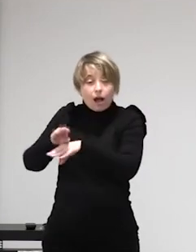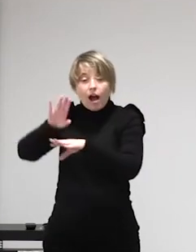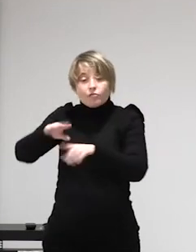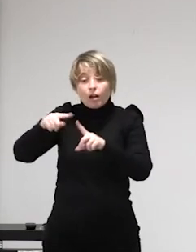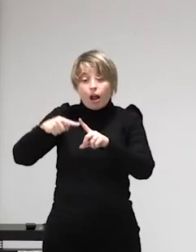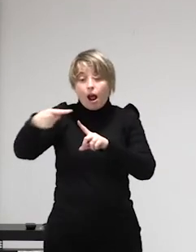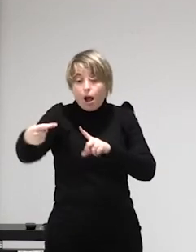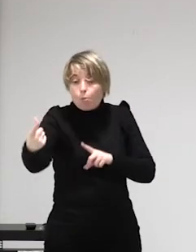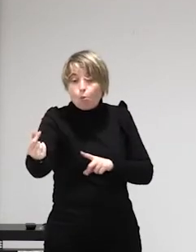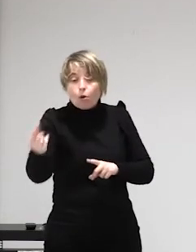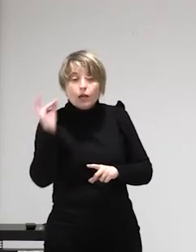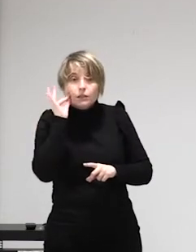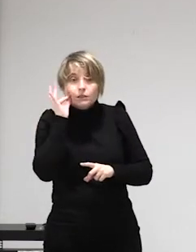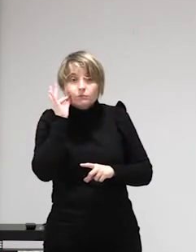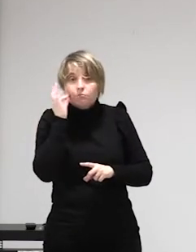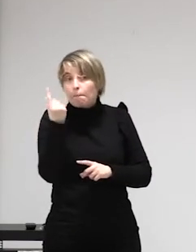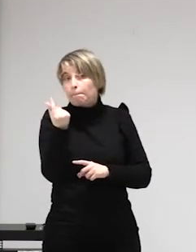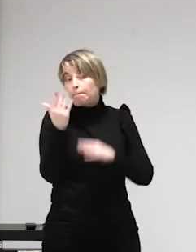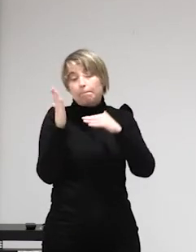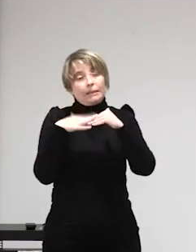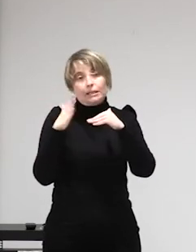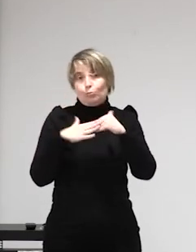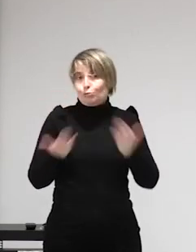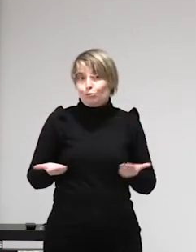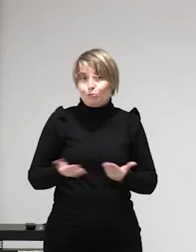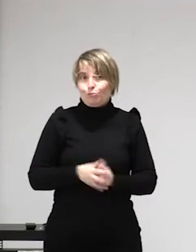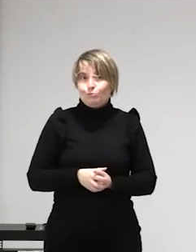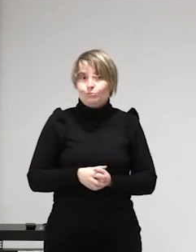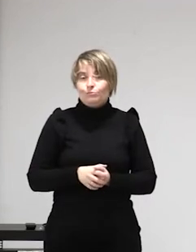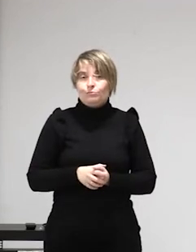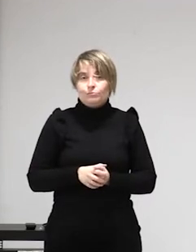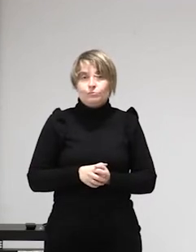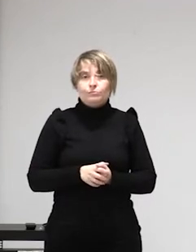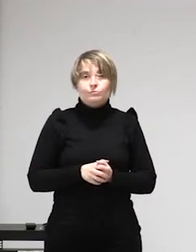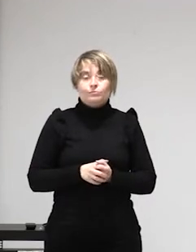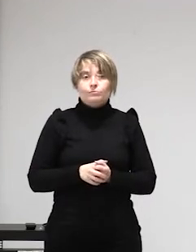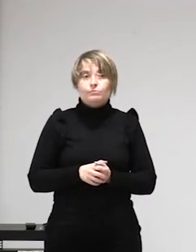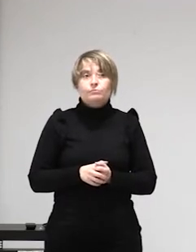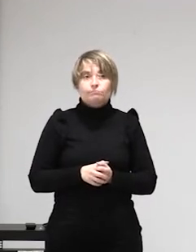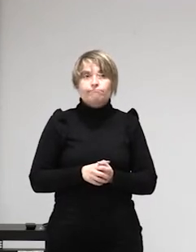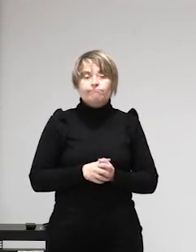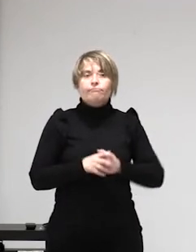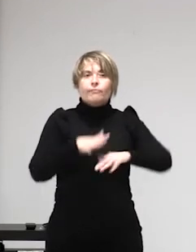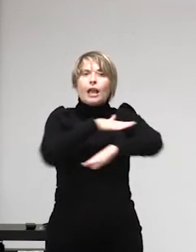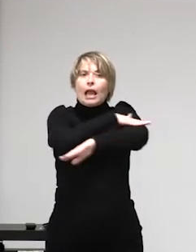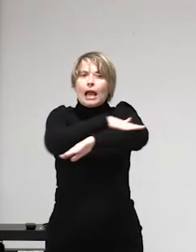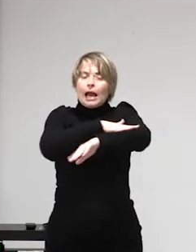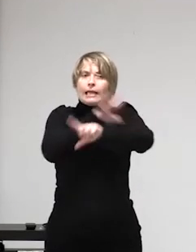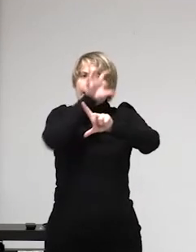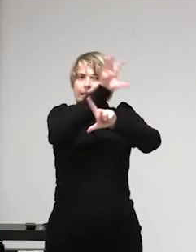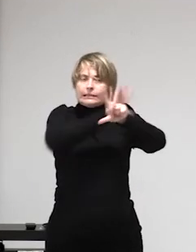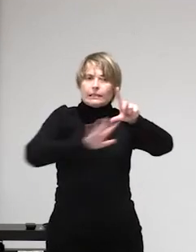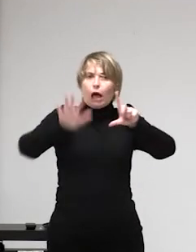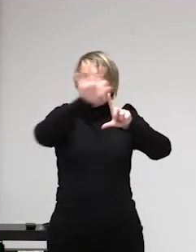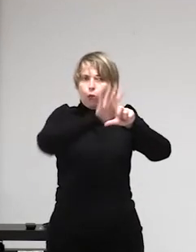y montar un negocio con el que salir de la pobreza o a lo mejor son personas migrantes que tienen que enviar dinero a sus países vale hay